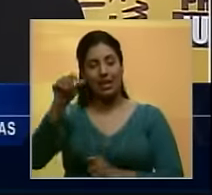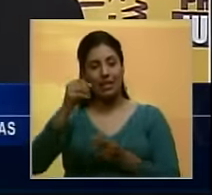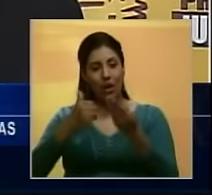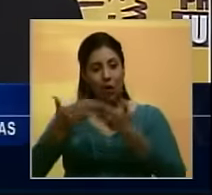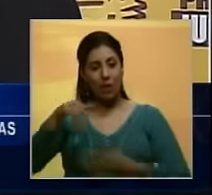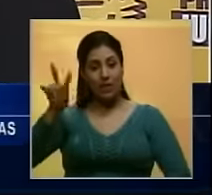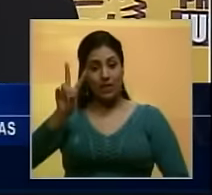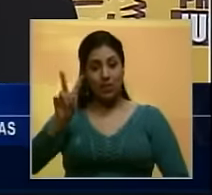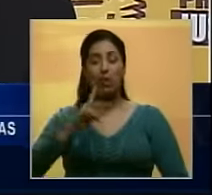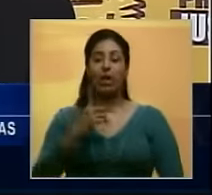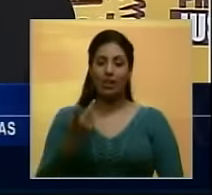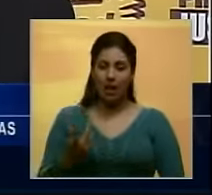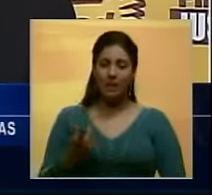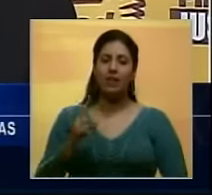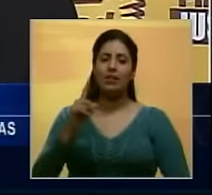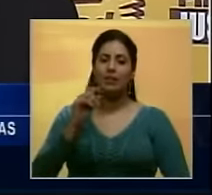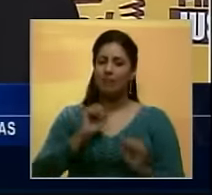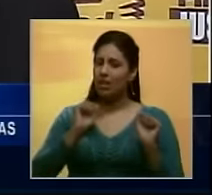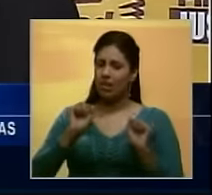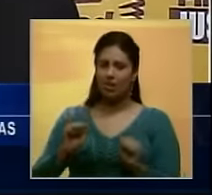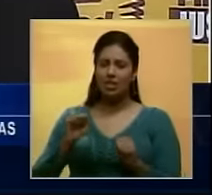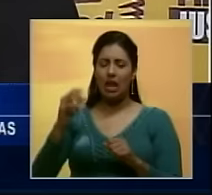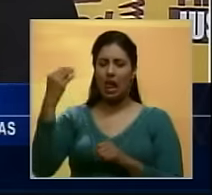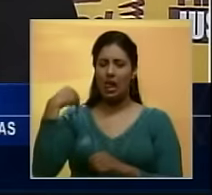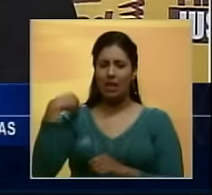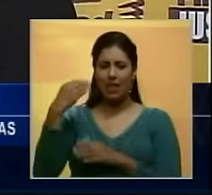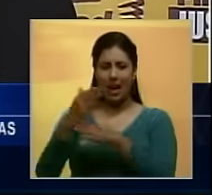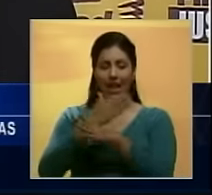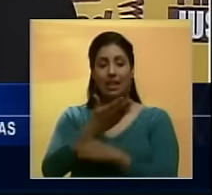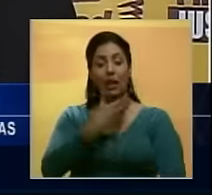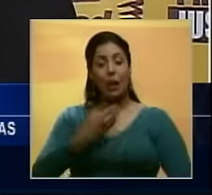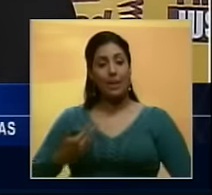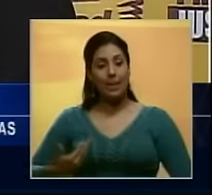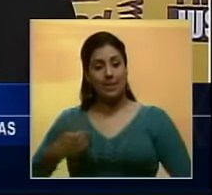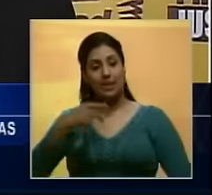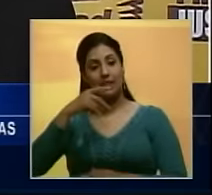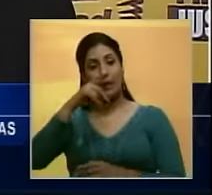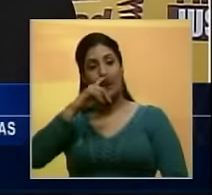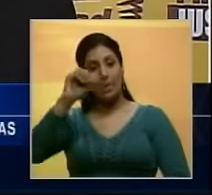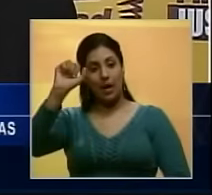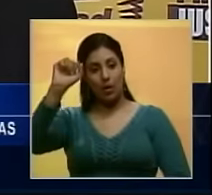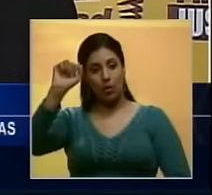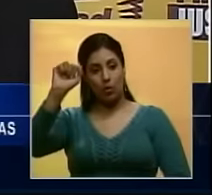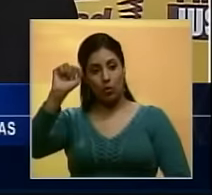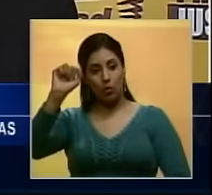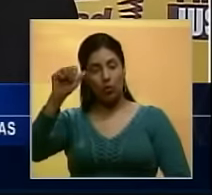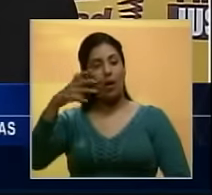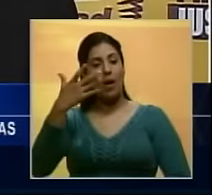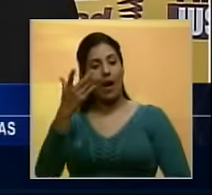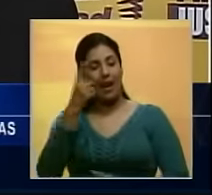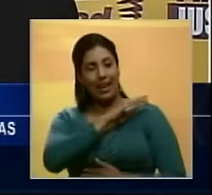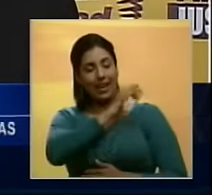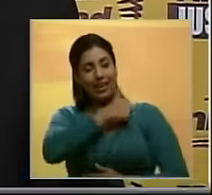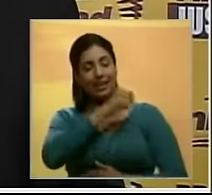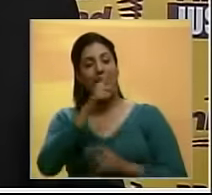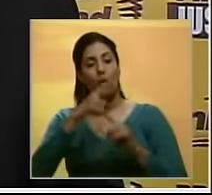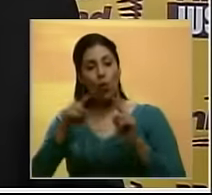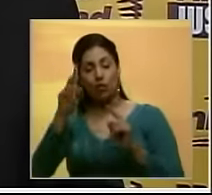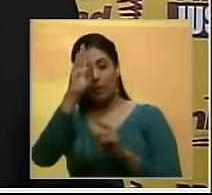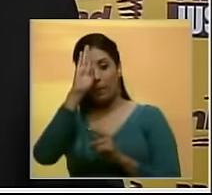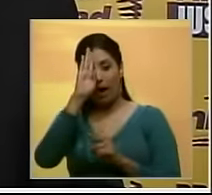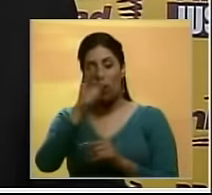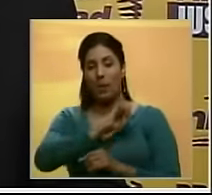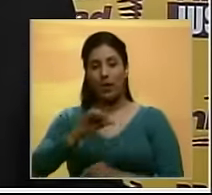economía venezolana Y también rechazaba las advertencias Que realizaba ayer el presidente de la República Nicolás Maduro A gerentes y directores de